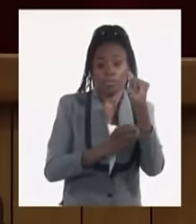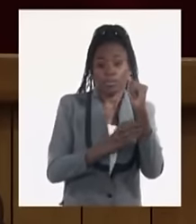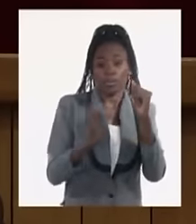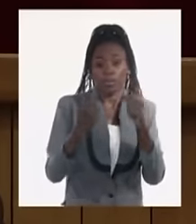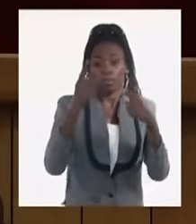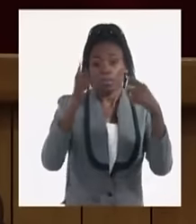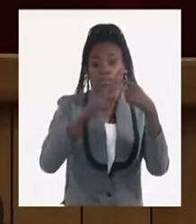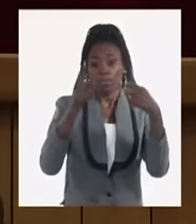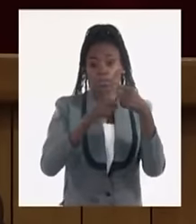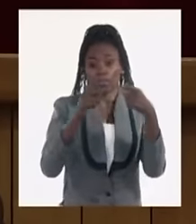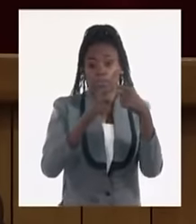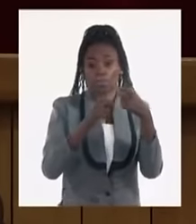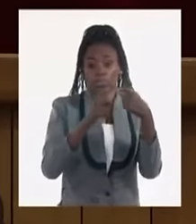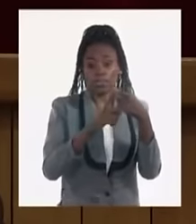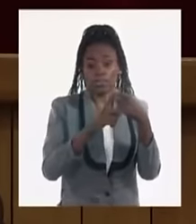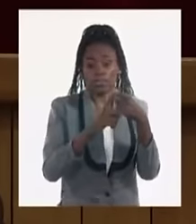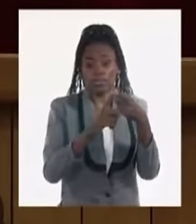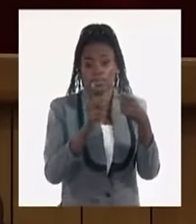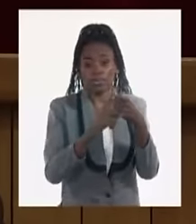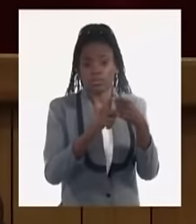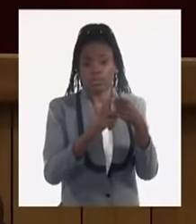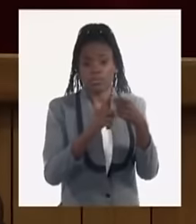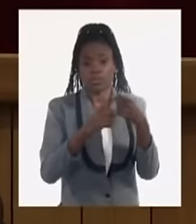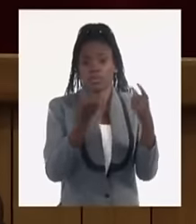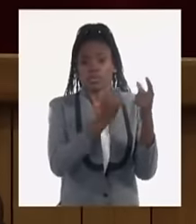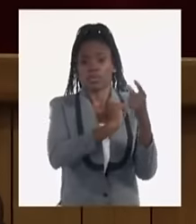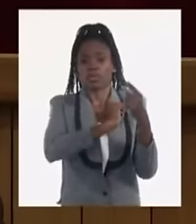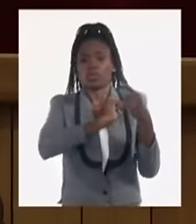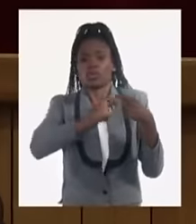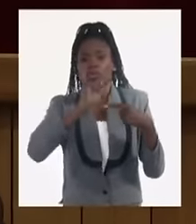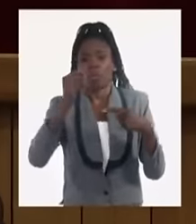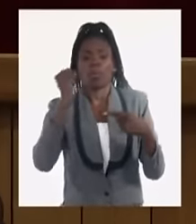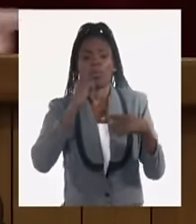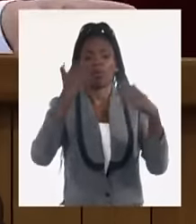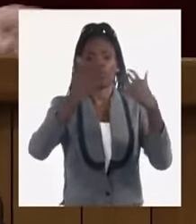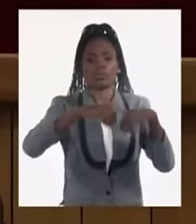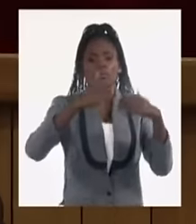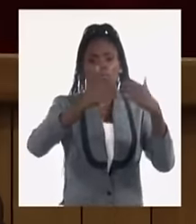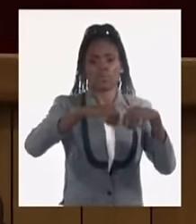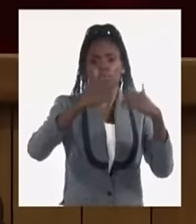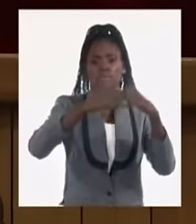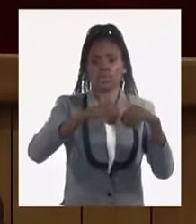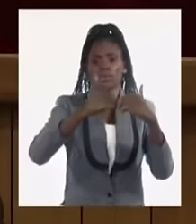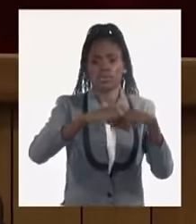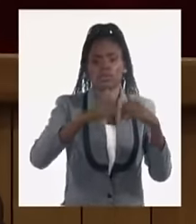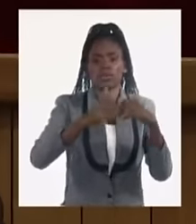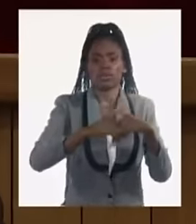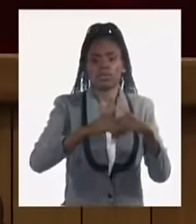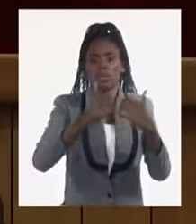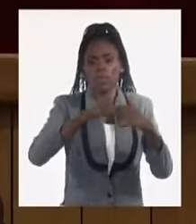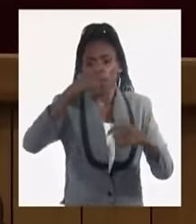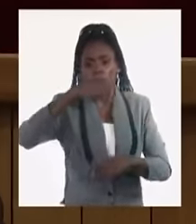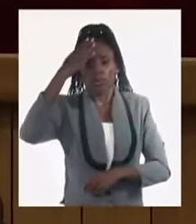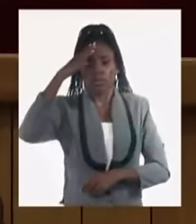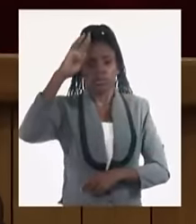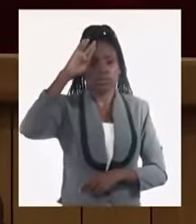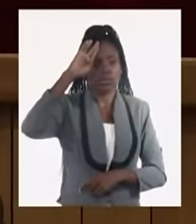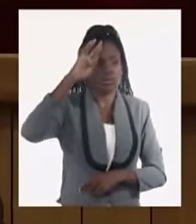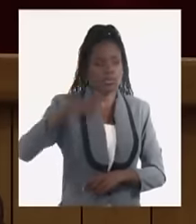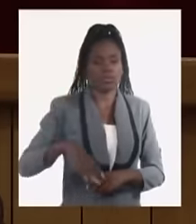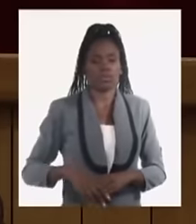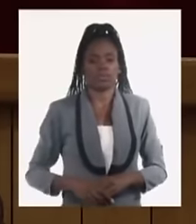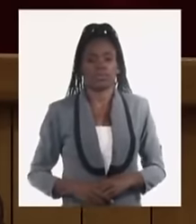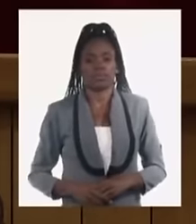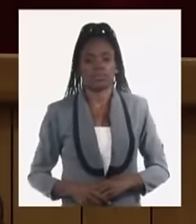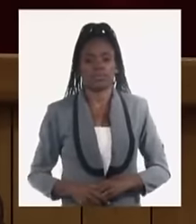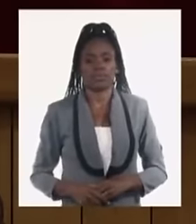primera prioridad es sembrar caña y lograr que tengamos más producción de caña pero le hemos autorizado a Cuba a empezar a vender